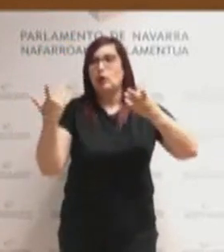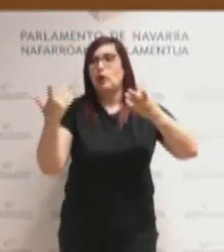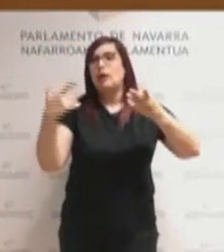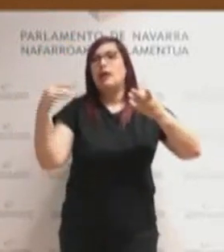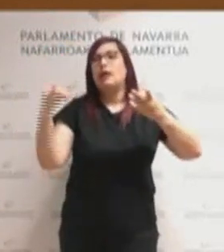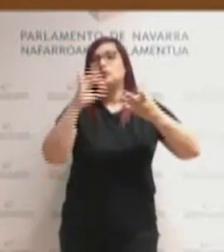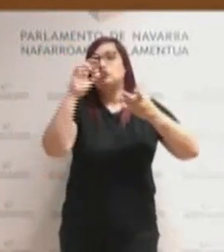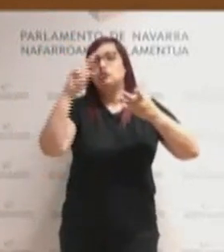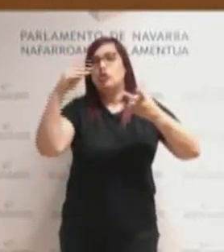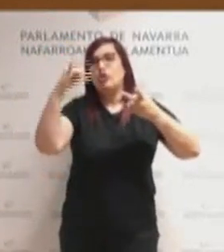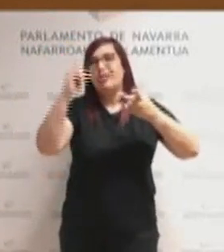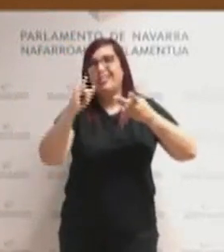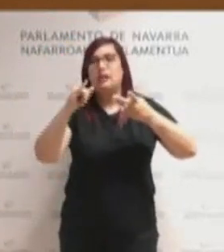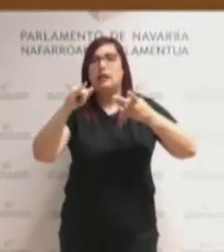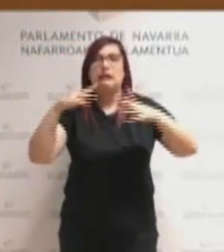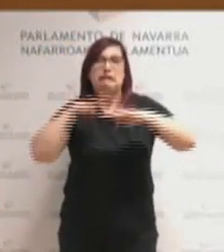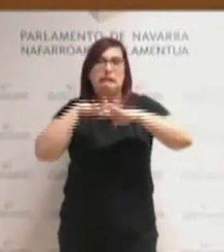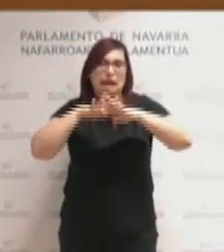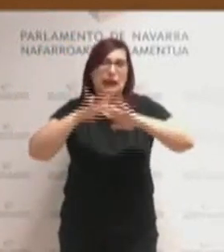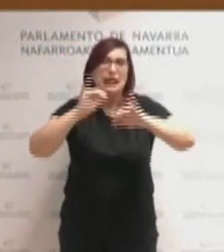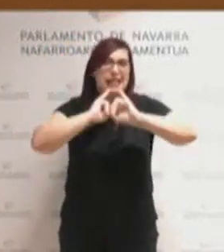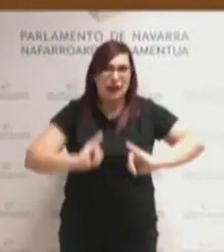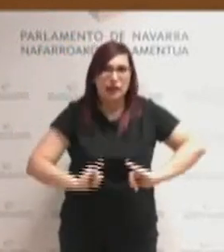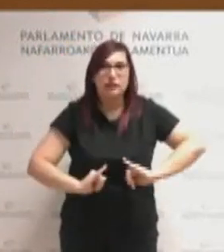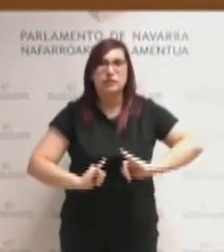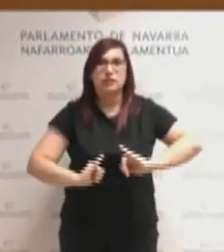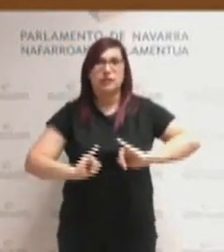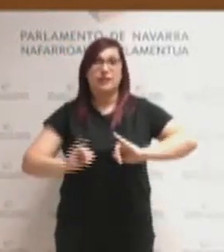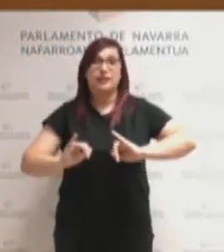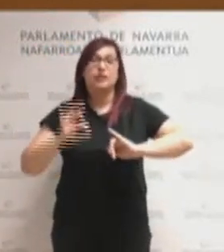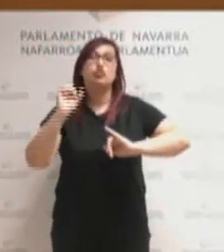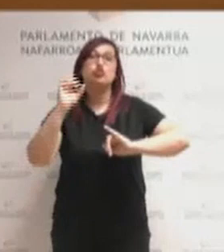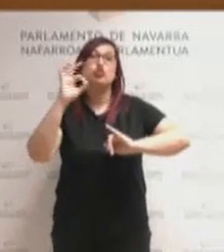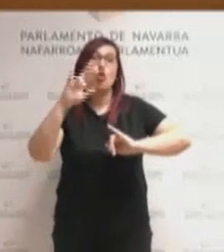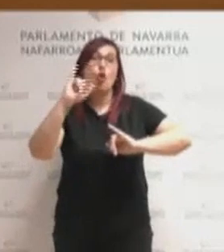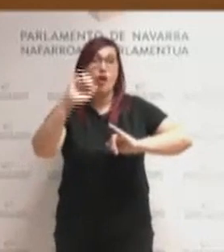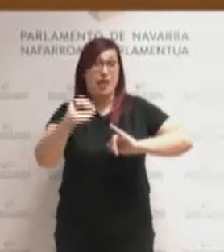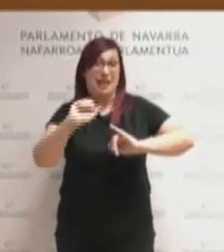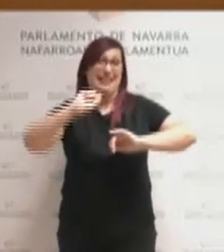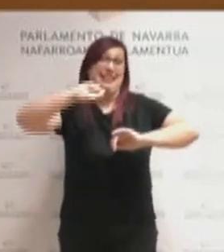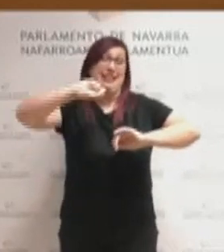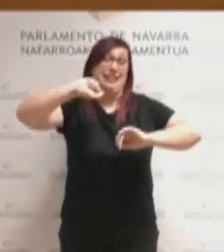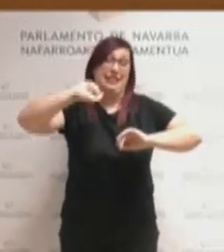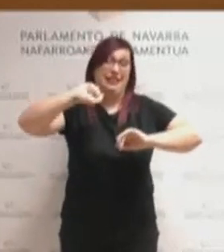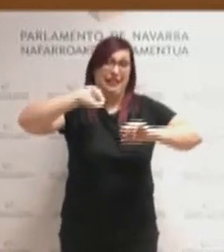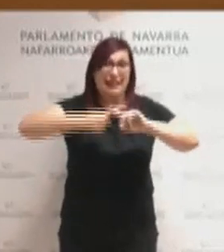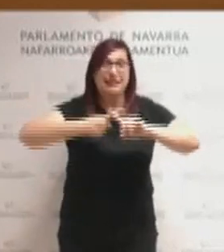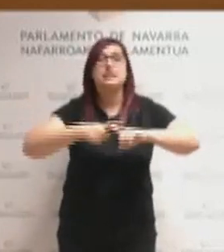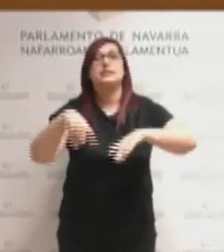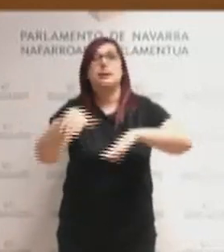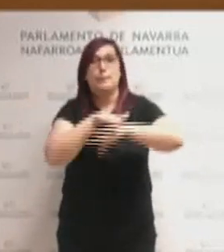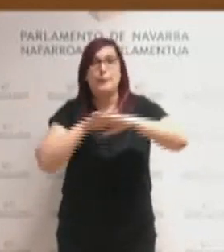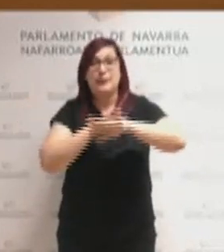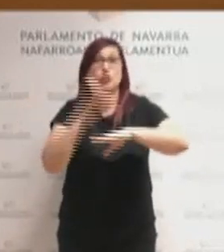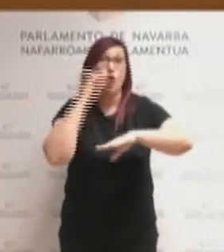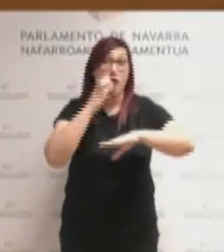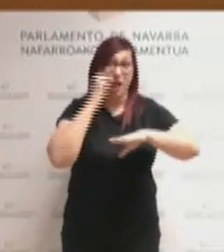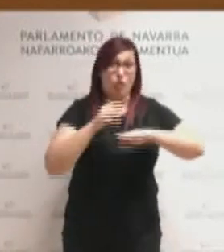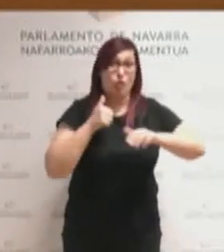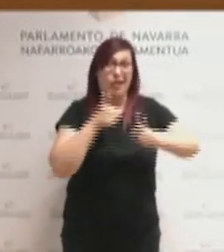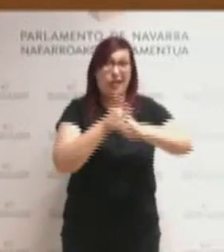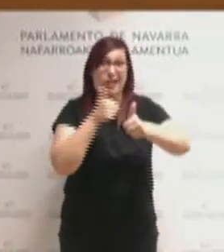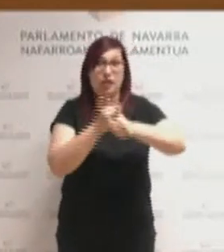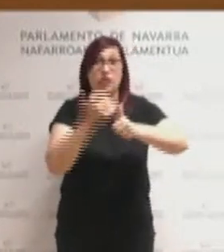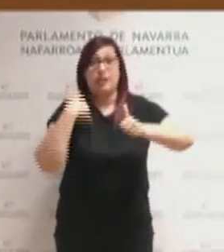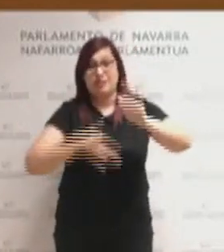Sevilla Red Eléctrica, el exministro Soria, exministro del señor Mariano Rajoy, ya se ha ido